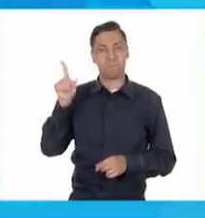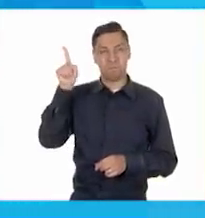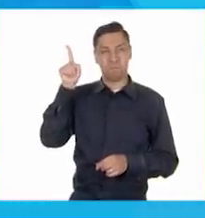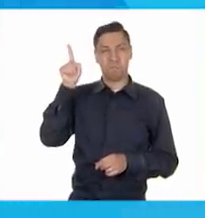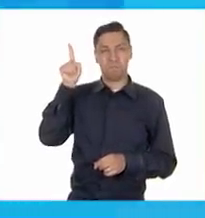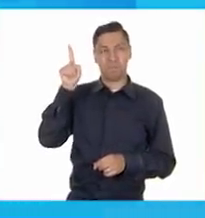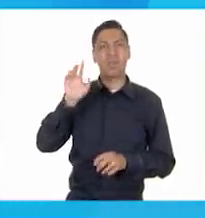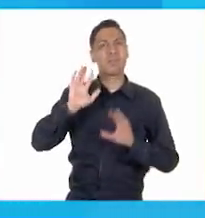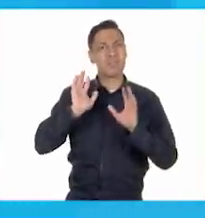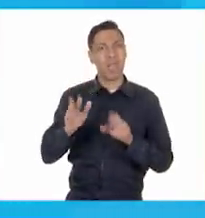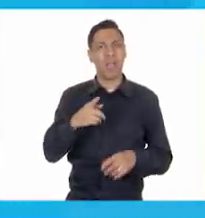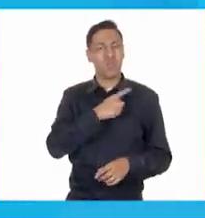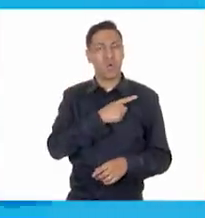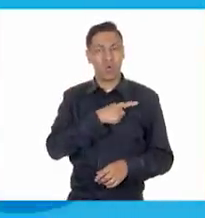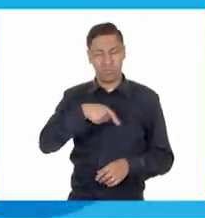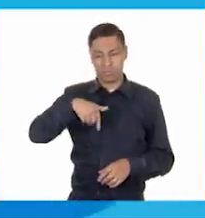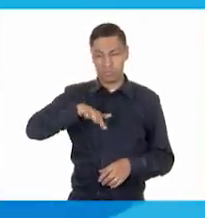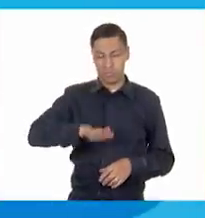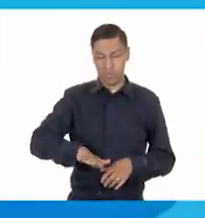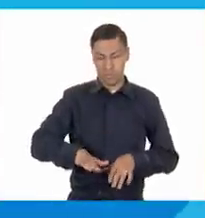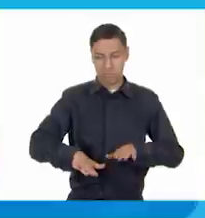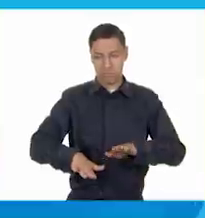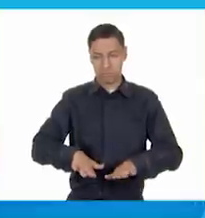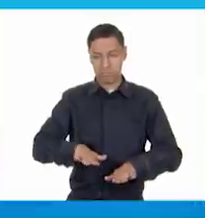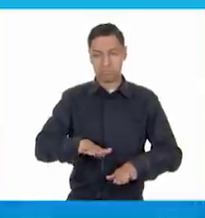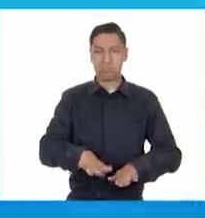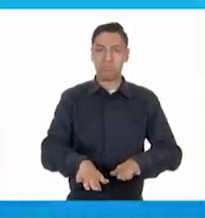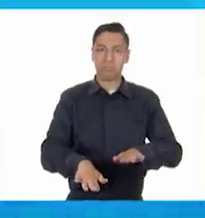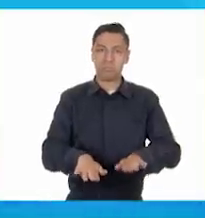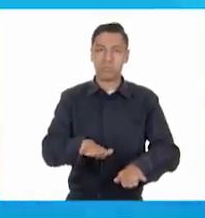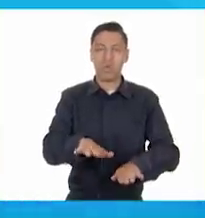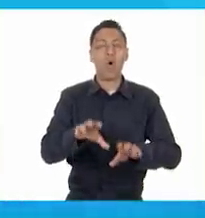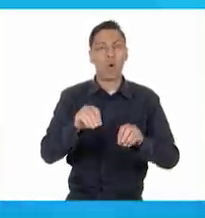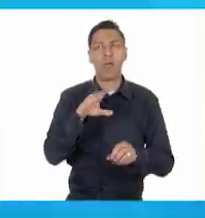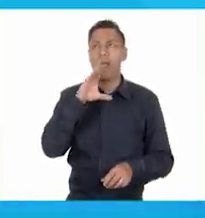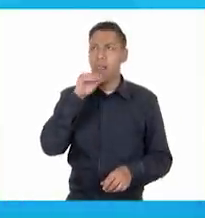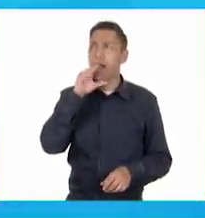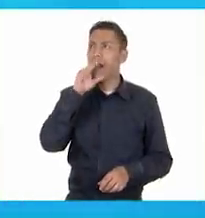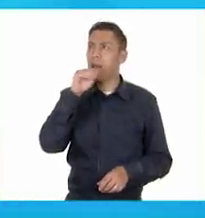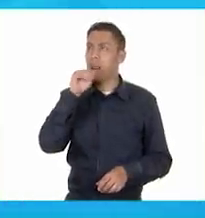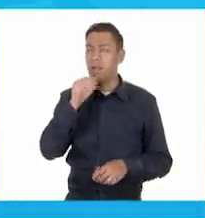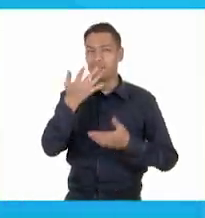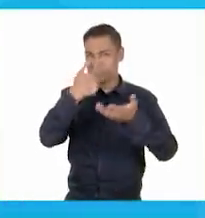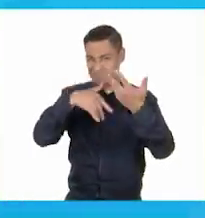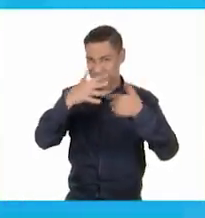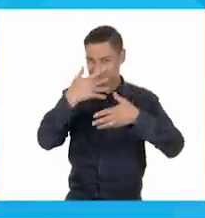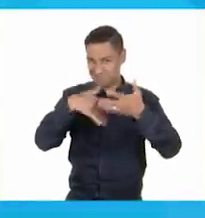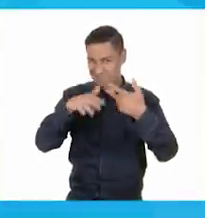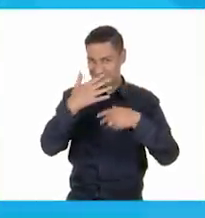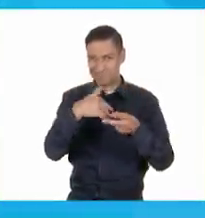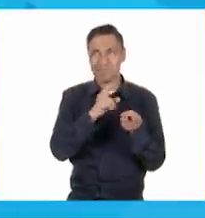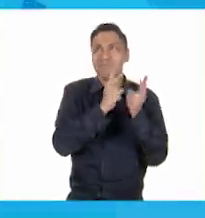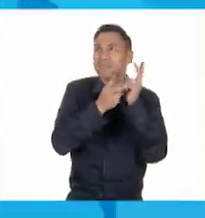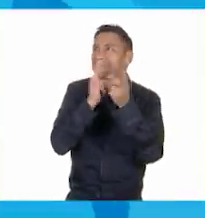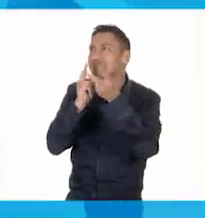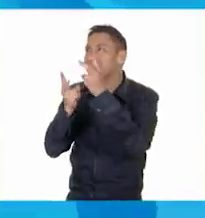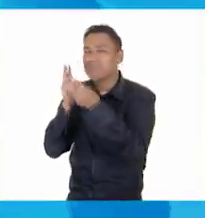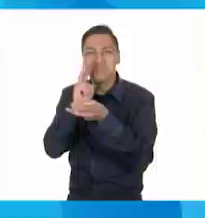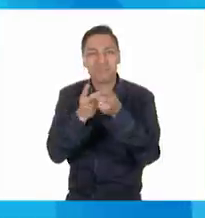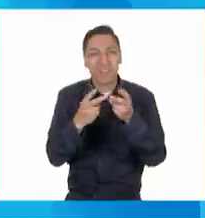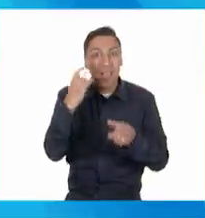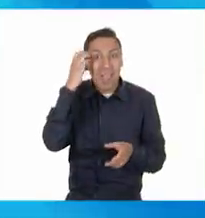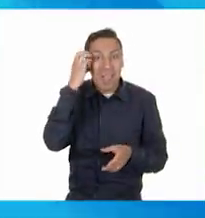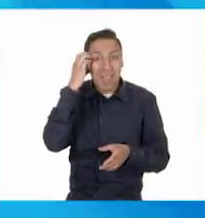ya caminan solos. Ya pueden hablar bien o decir muchas de las palabras para comunicarse. Ya se suben a la